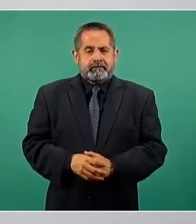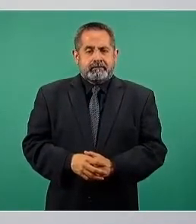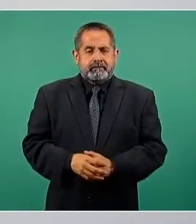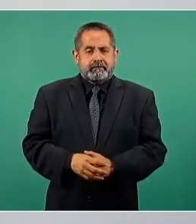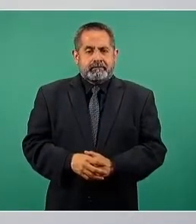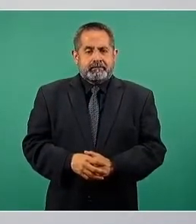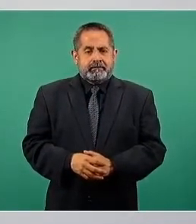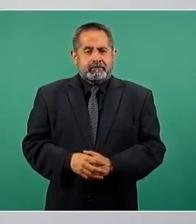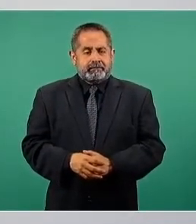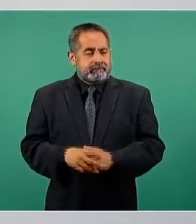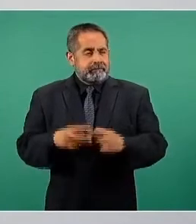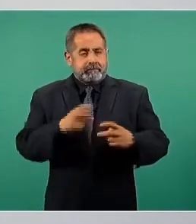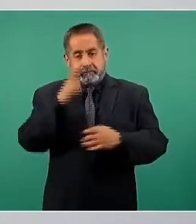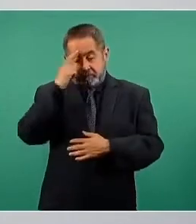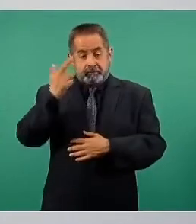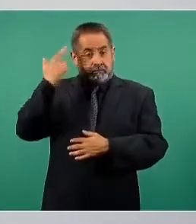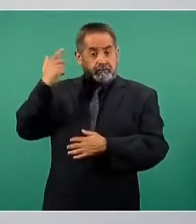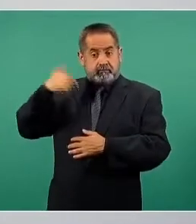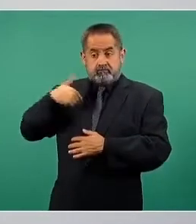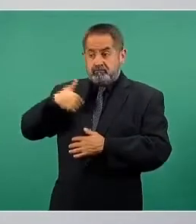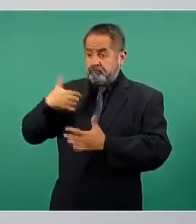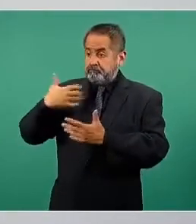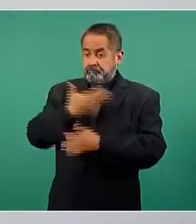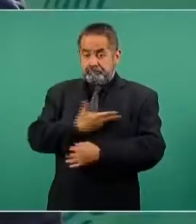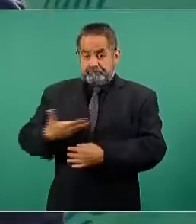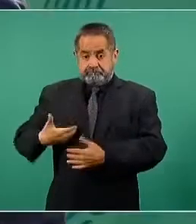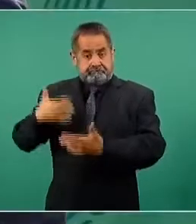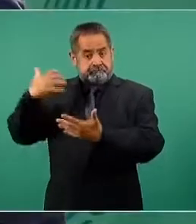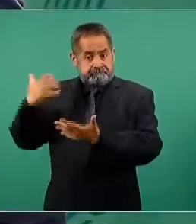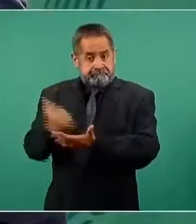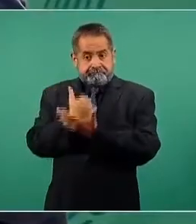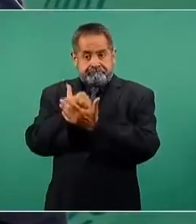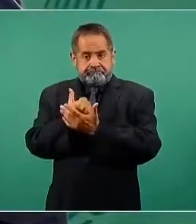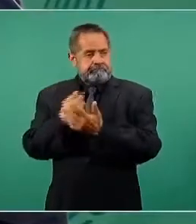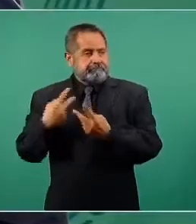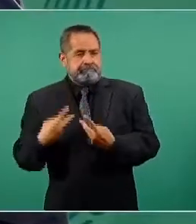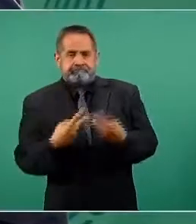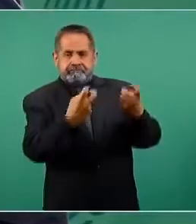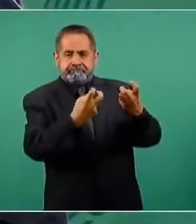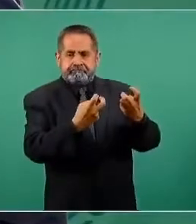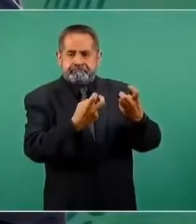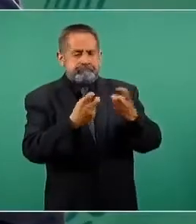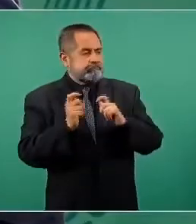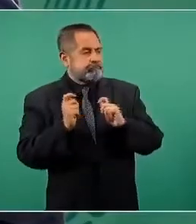Nos robaron la presidencia de la República.